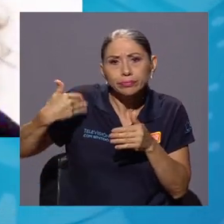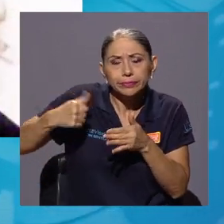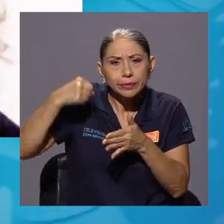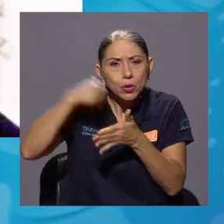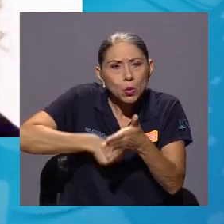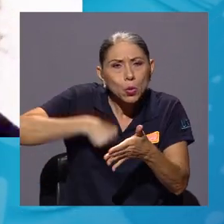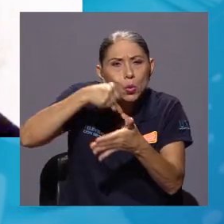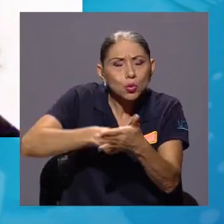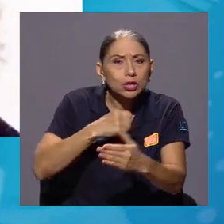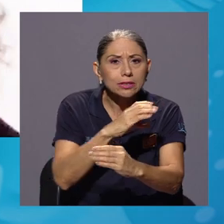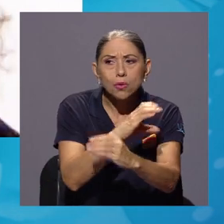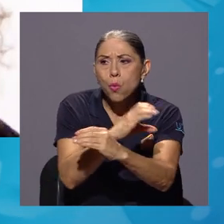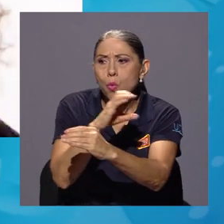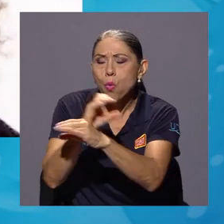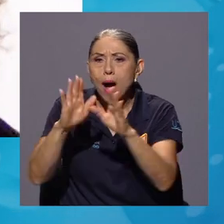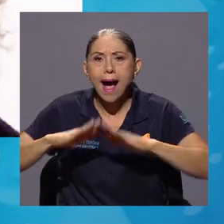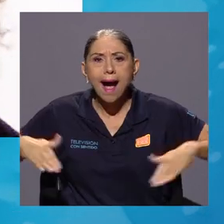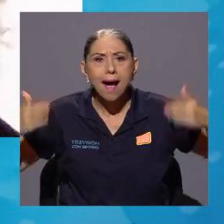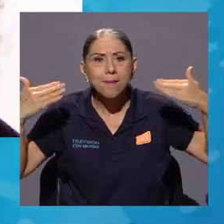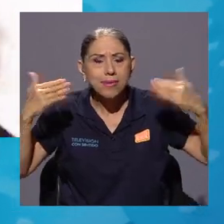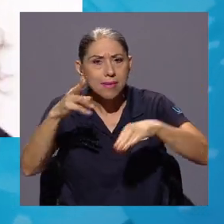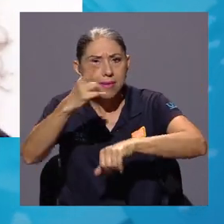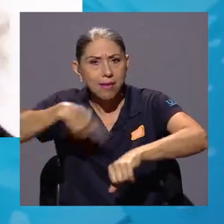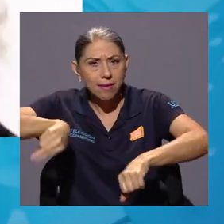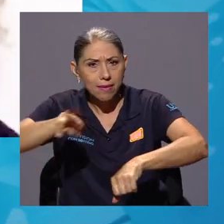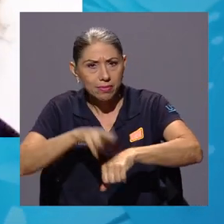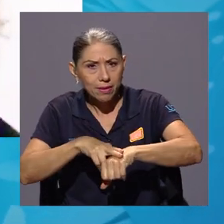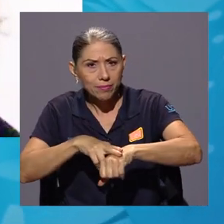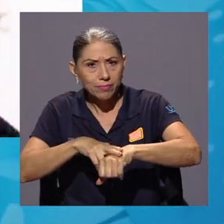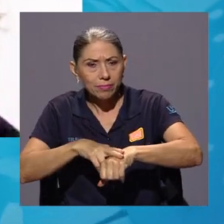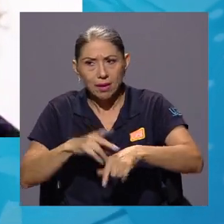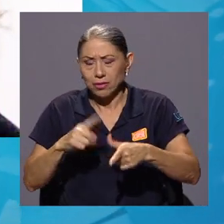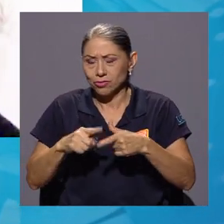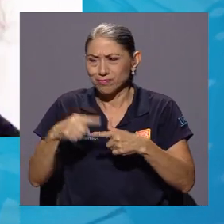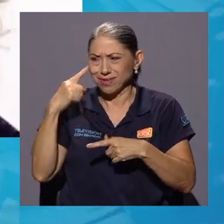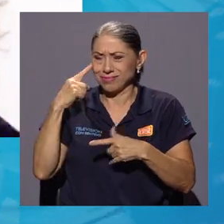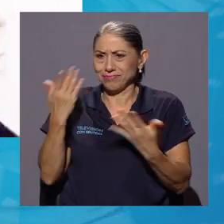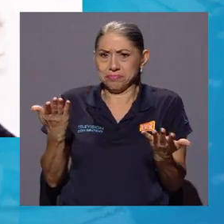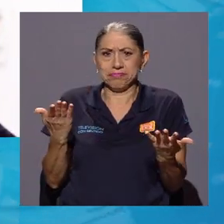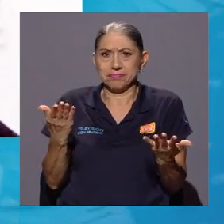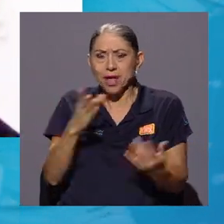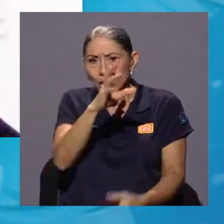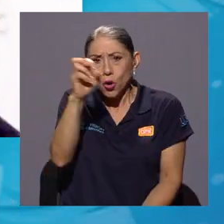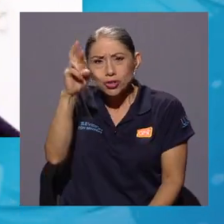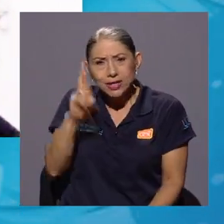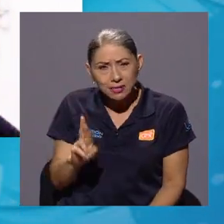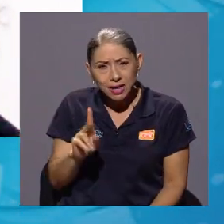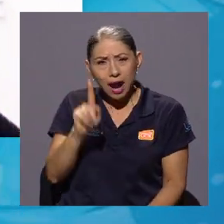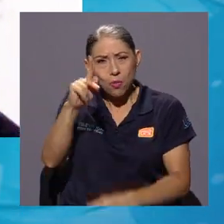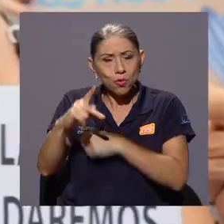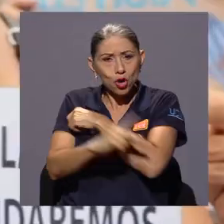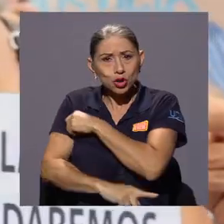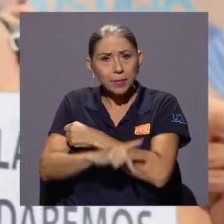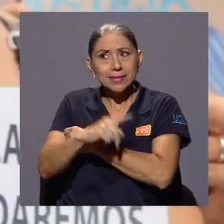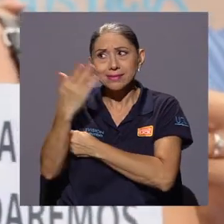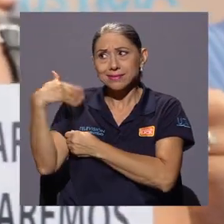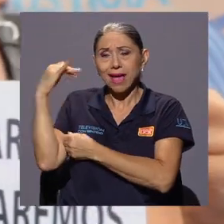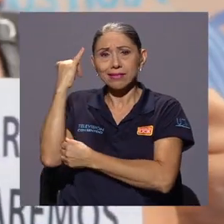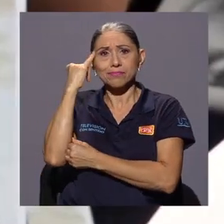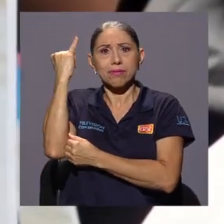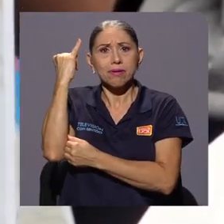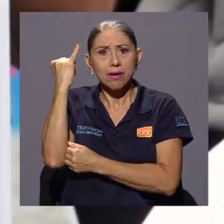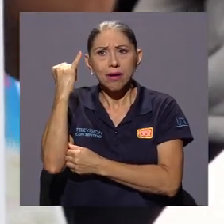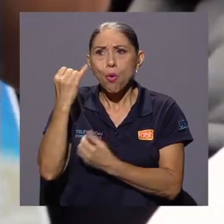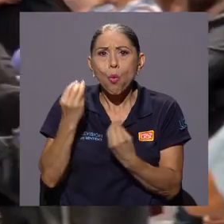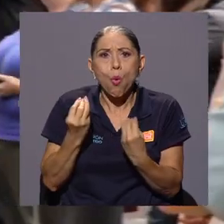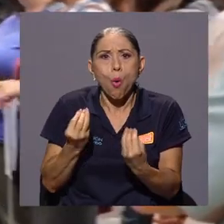ambientales, así que nos parece insólito realmente que esto, siendo Costa Rica uno de los países que tuvieron esta